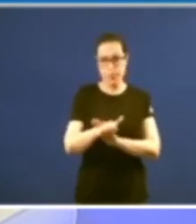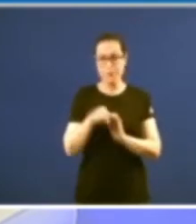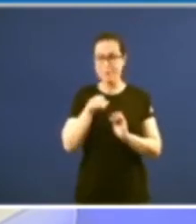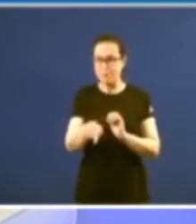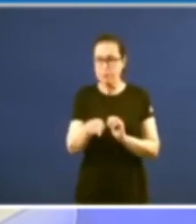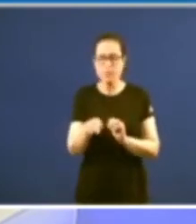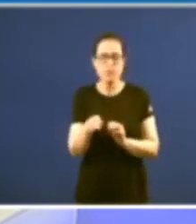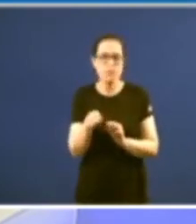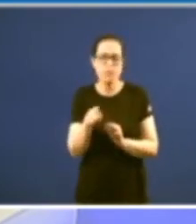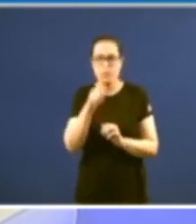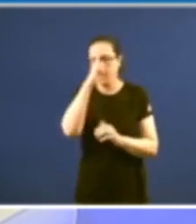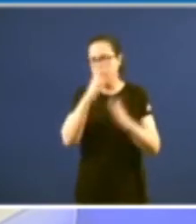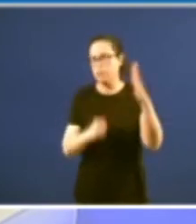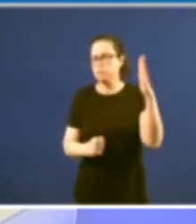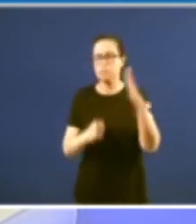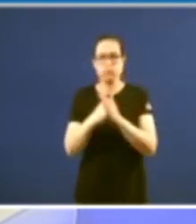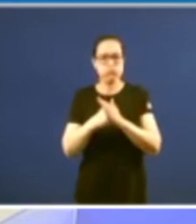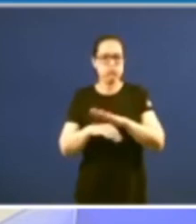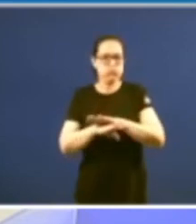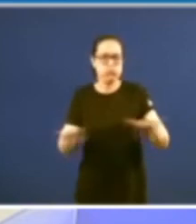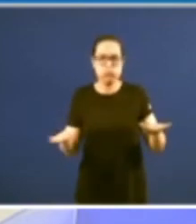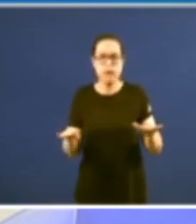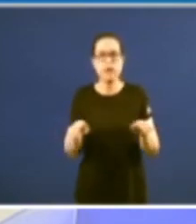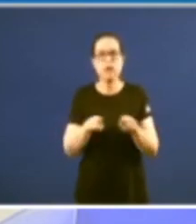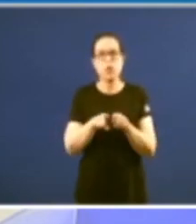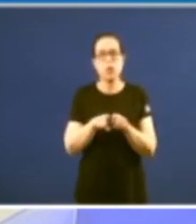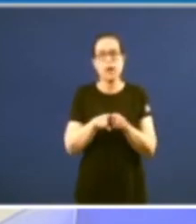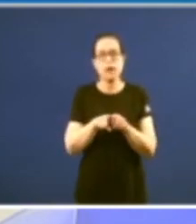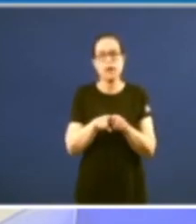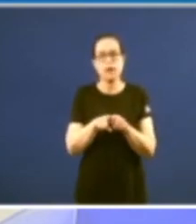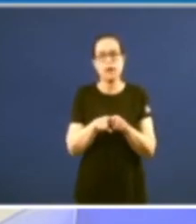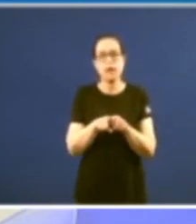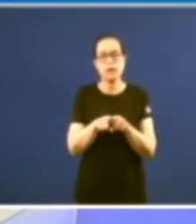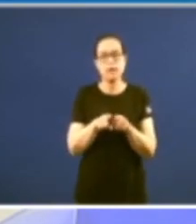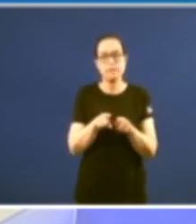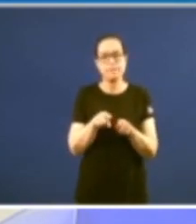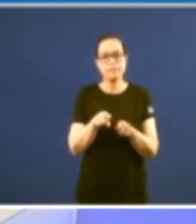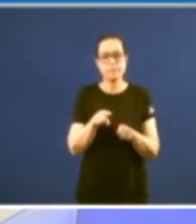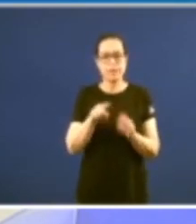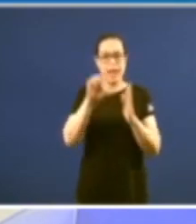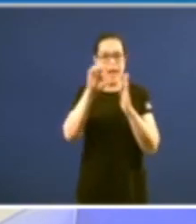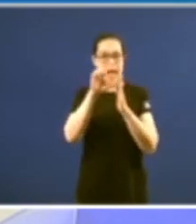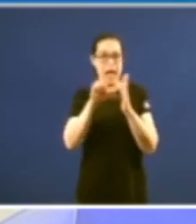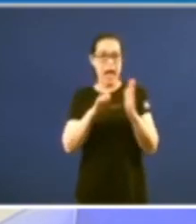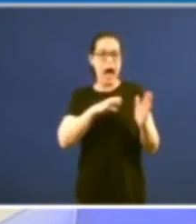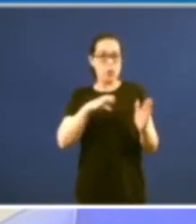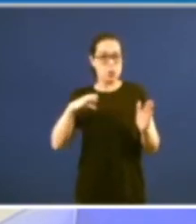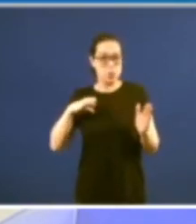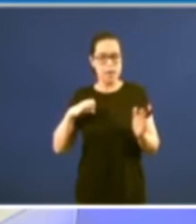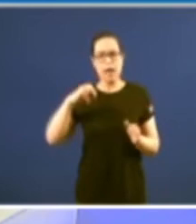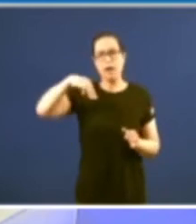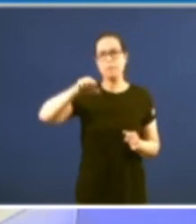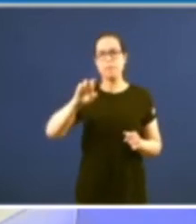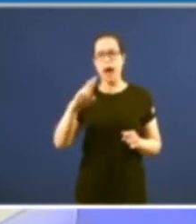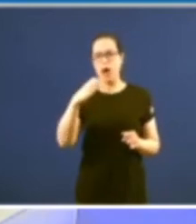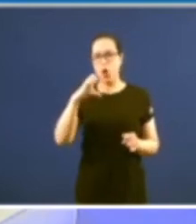desa chuvia fina definida como chave para a toma de conciencia de autonomía polo investigador Marcos Pérez no